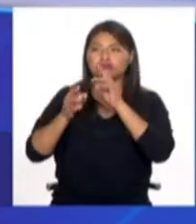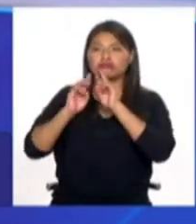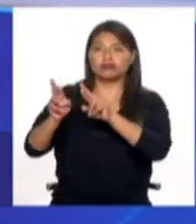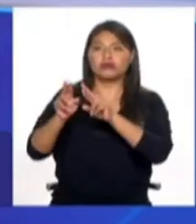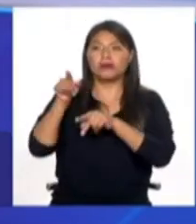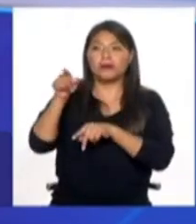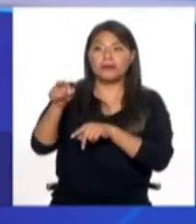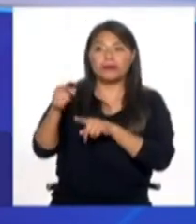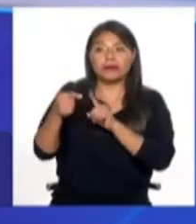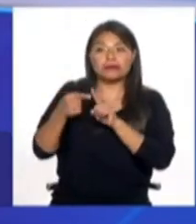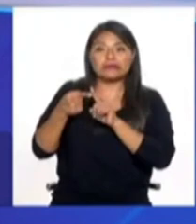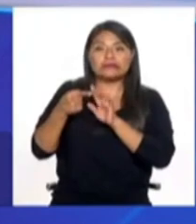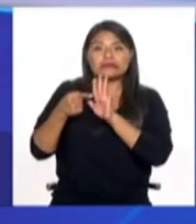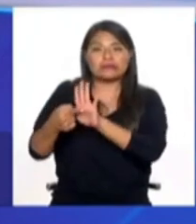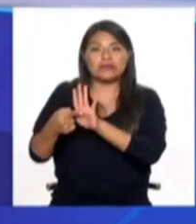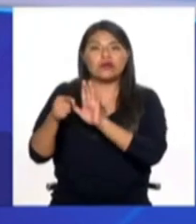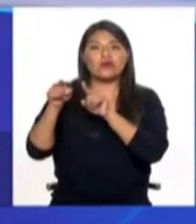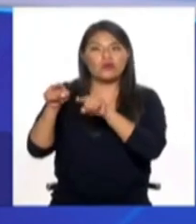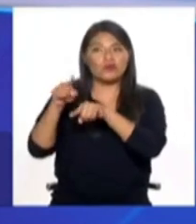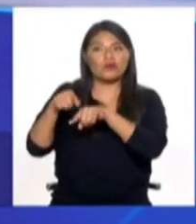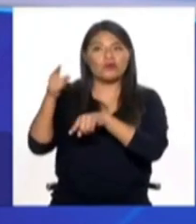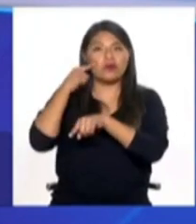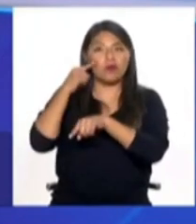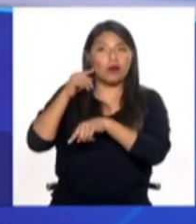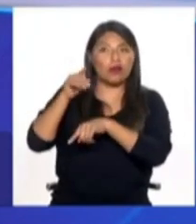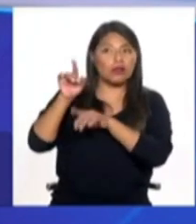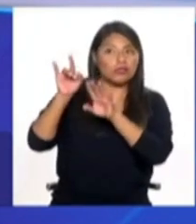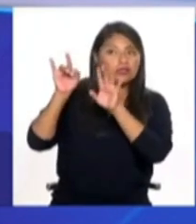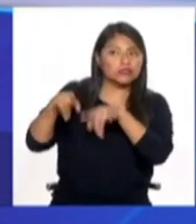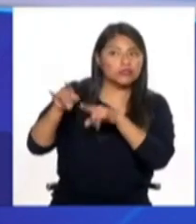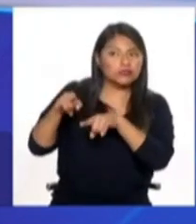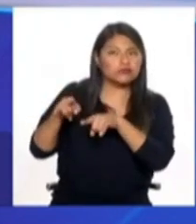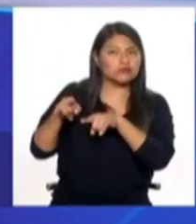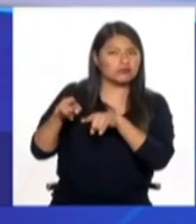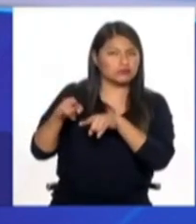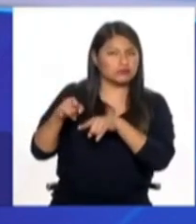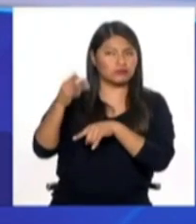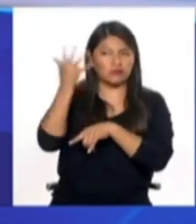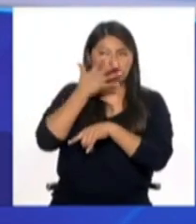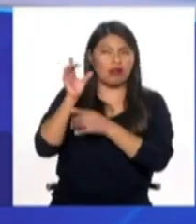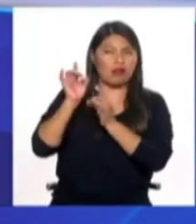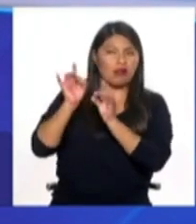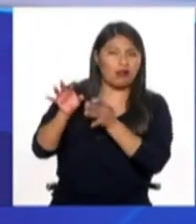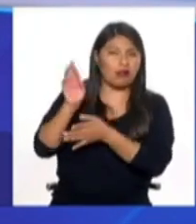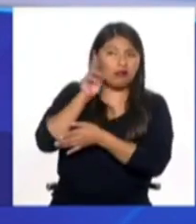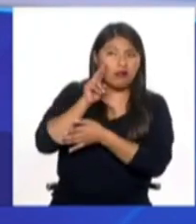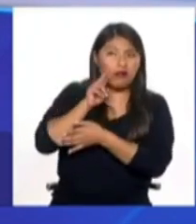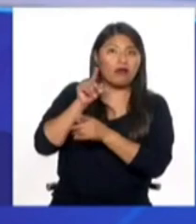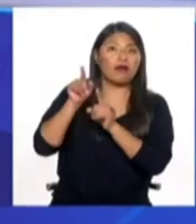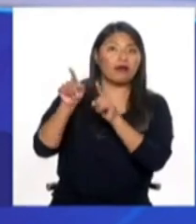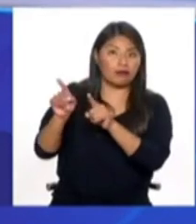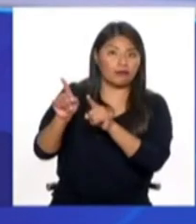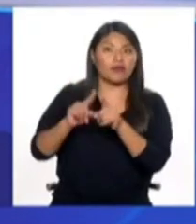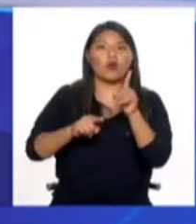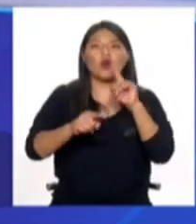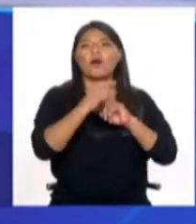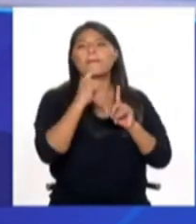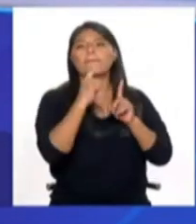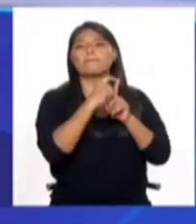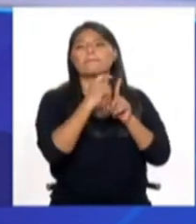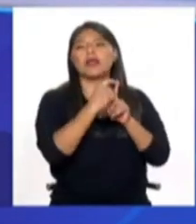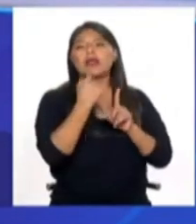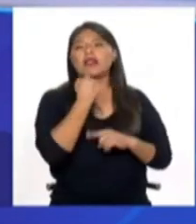reacción tiene un agravante cuando es racista. No es lo mismo que yo le diga a una persona